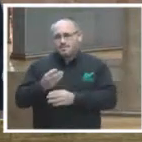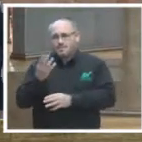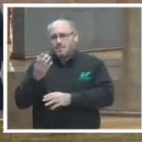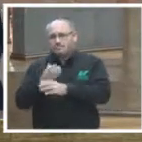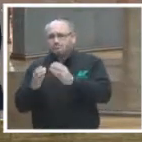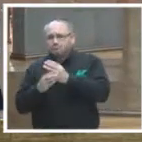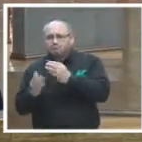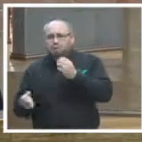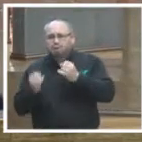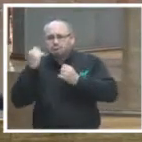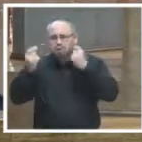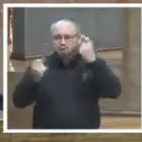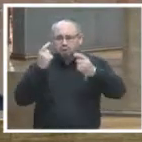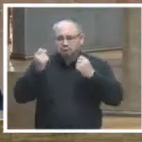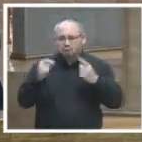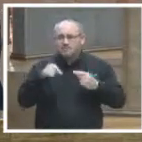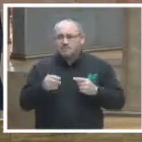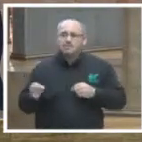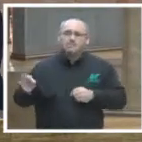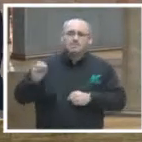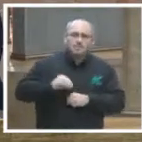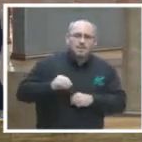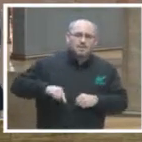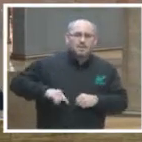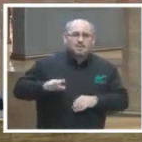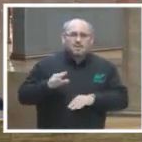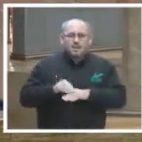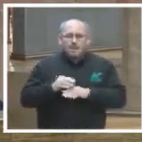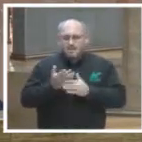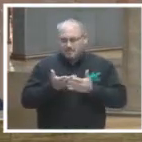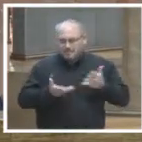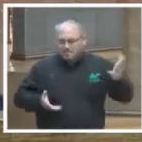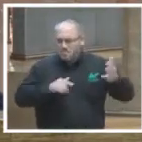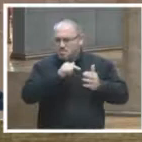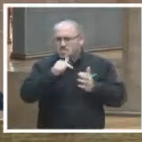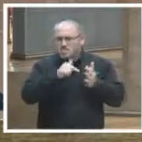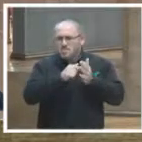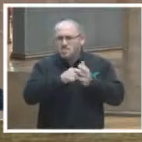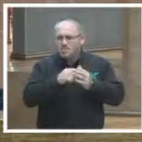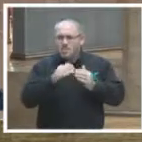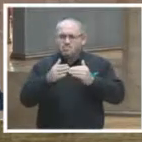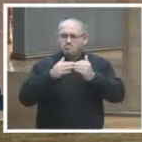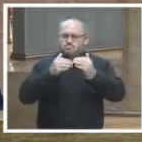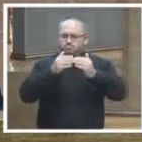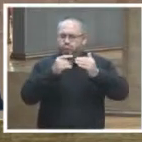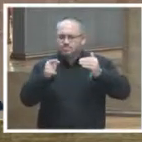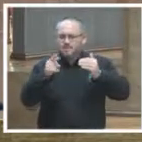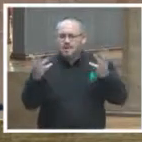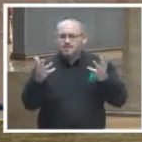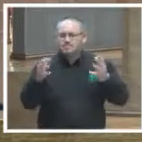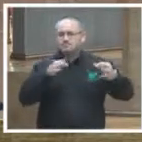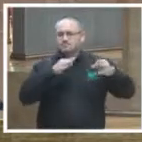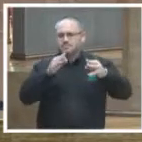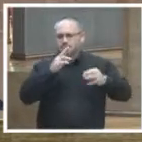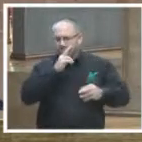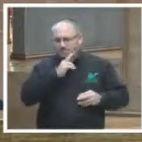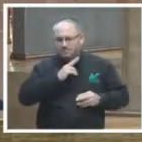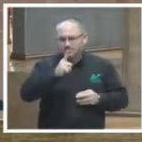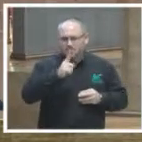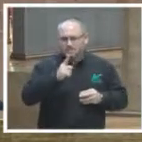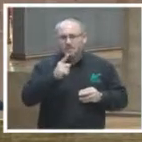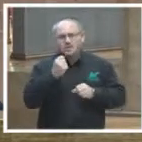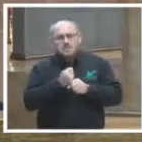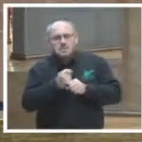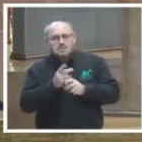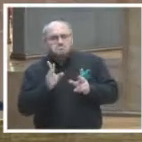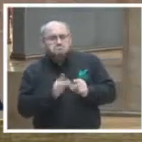de tal manera que se brinde a la población una plataforma operacional y vanguardista haciendo más eficiente práctico